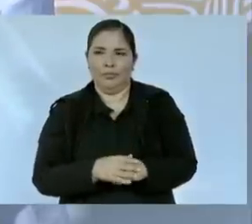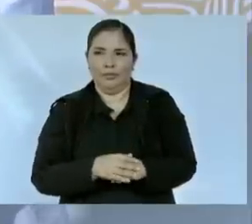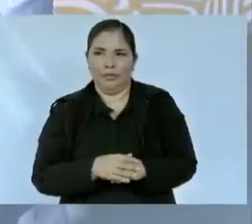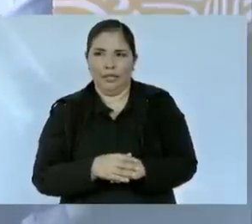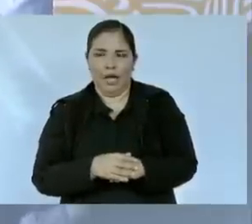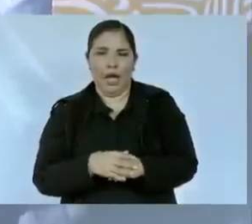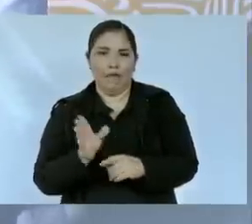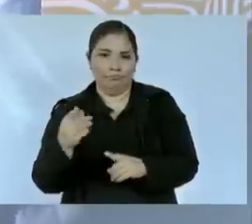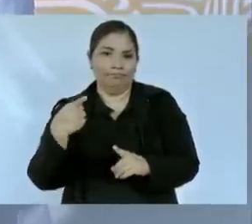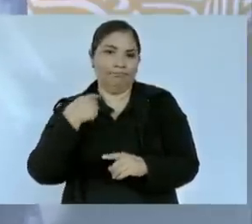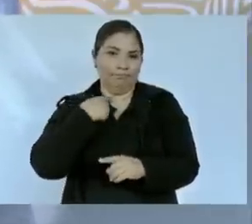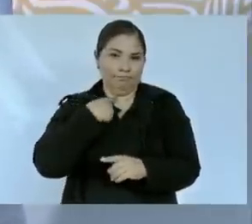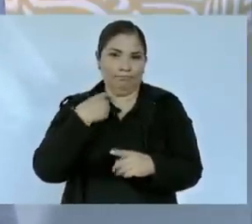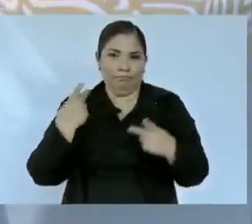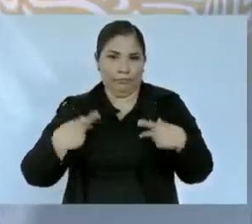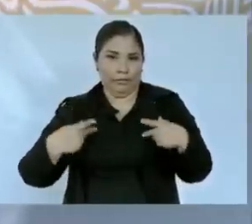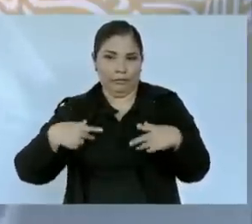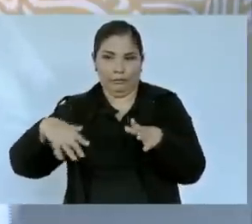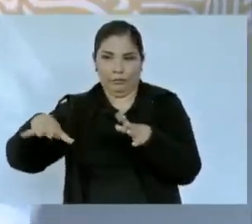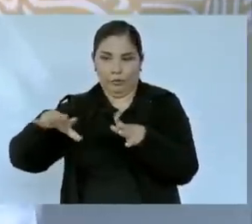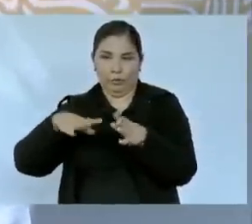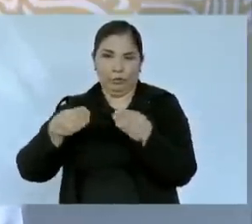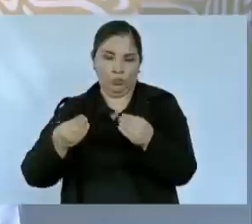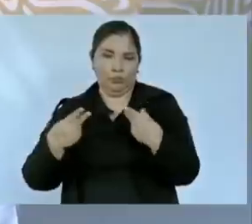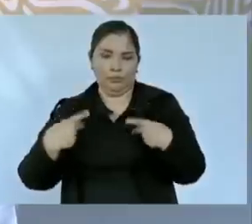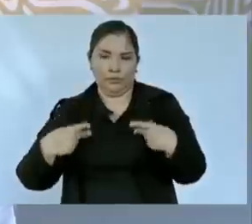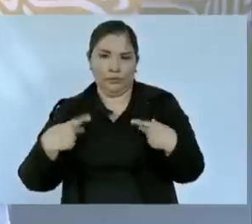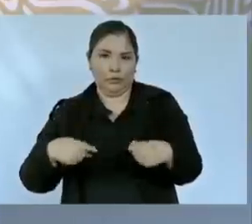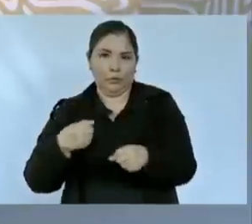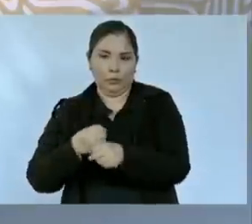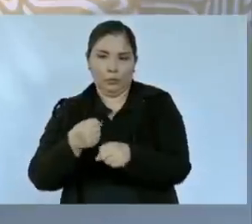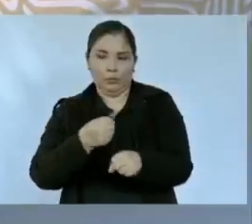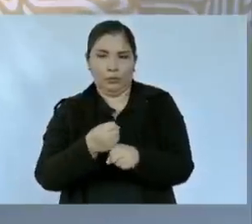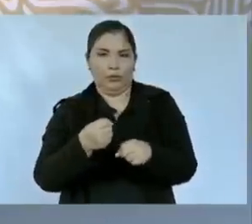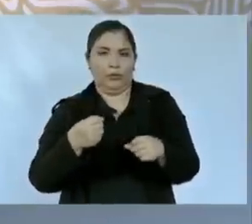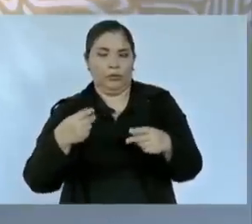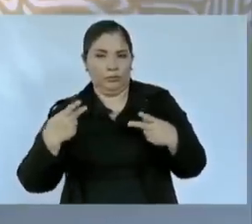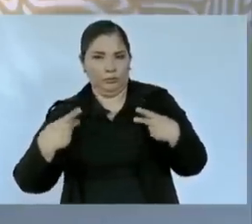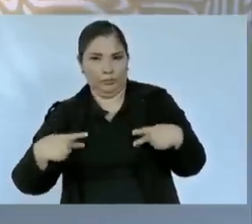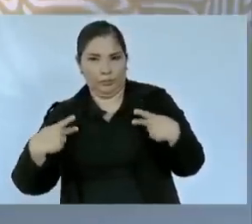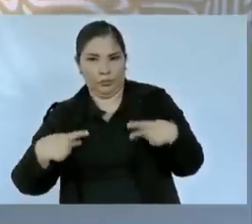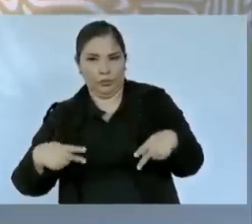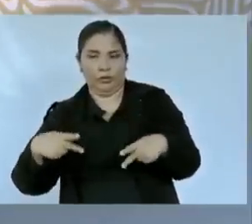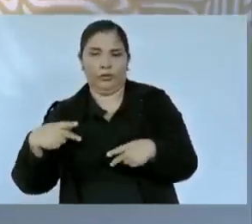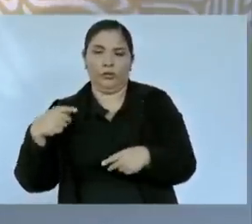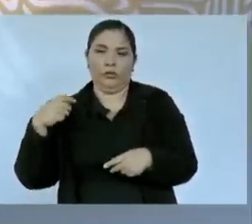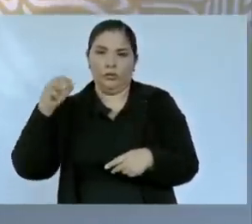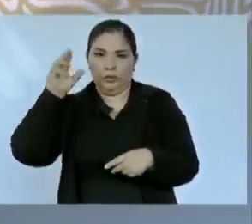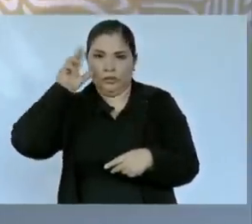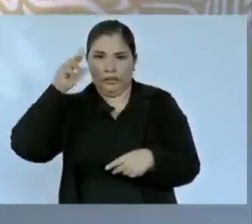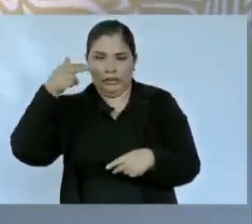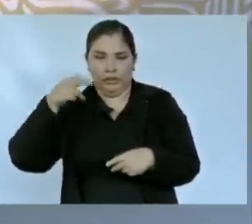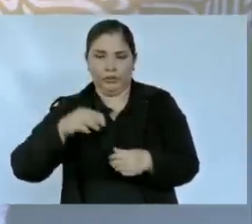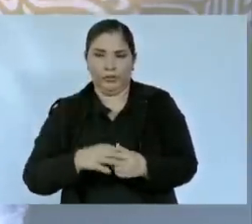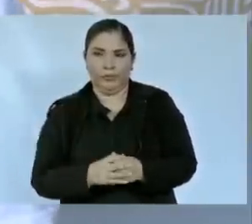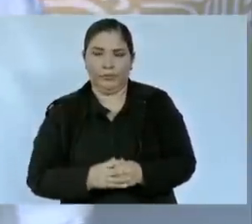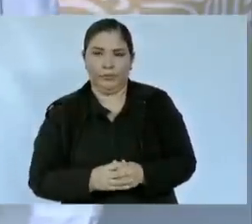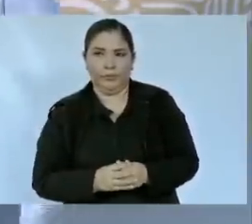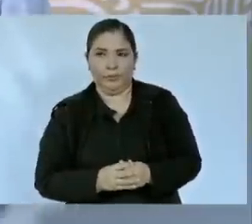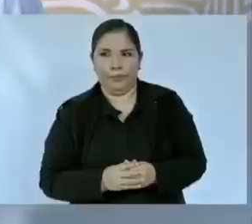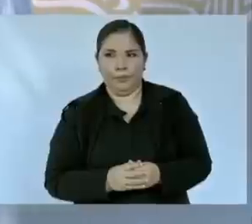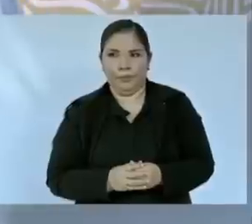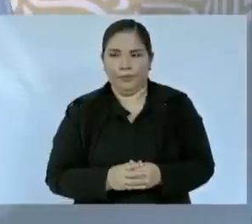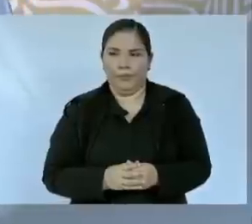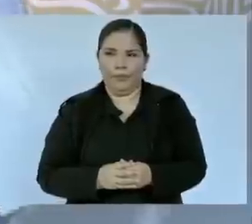asesinatos masivos de ciudadanos chinos como se dice